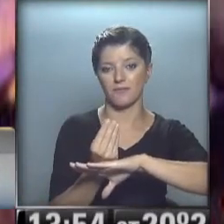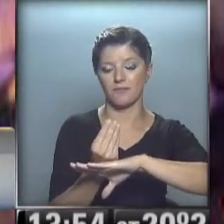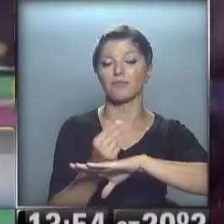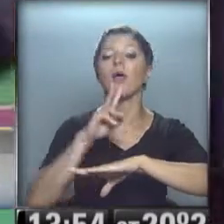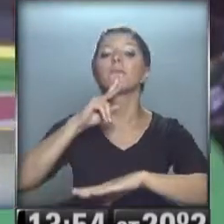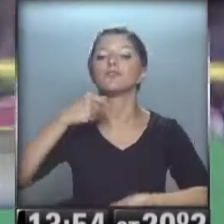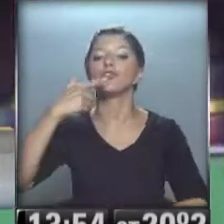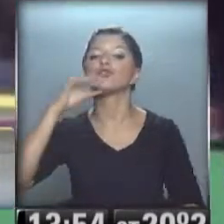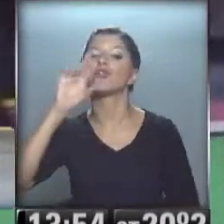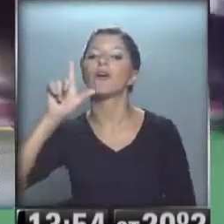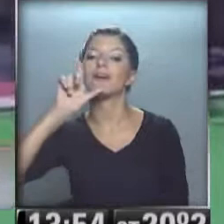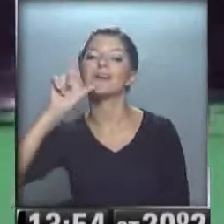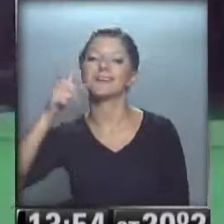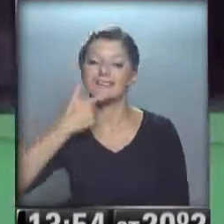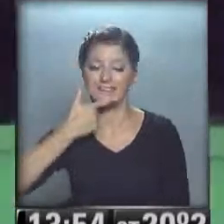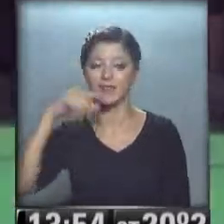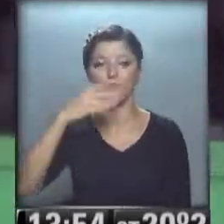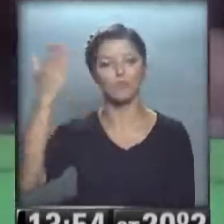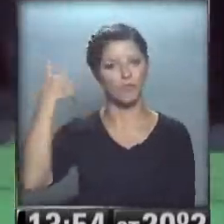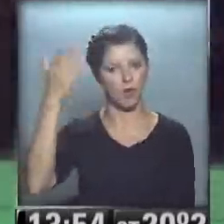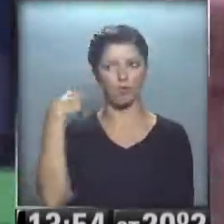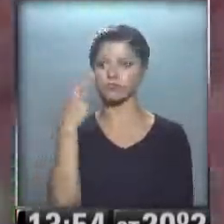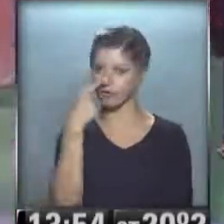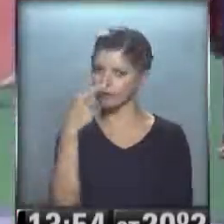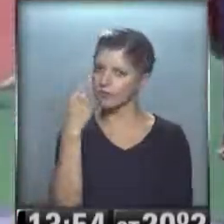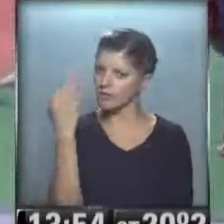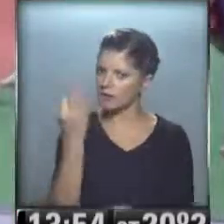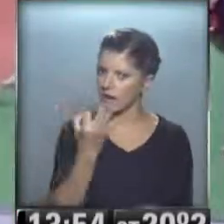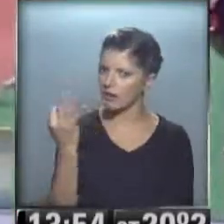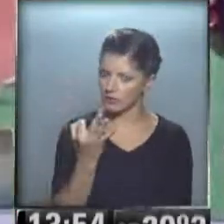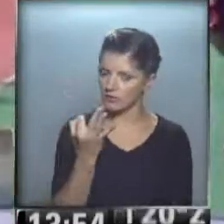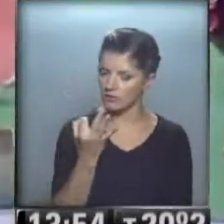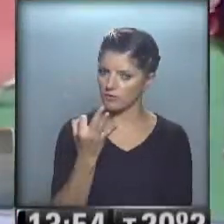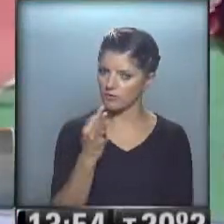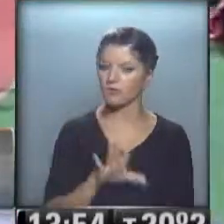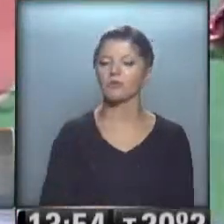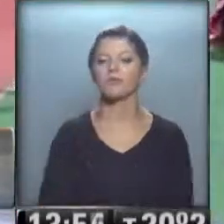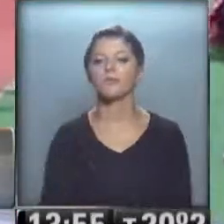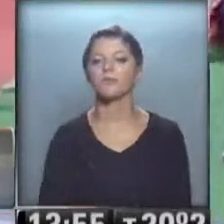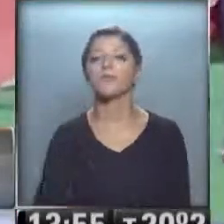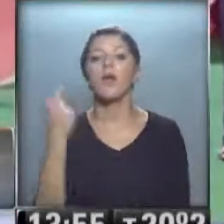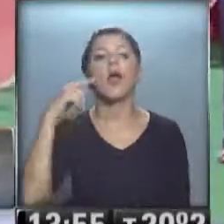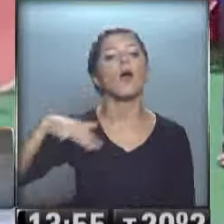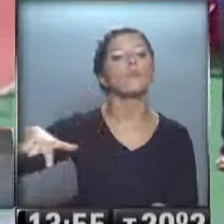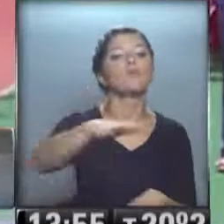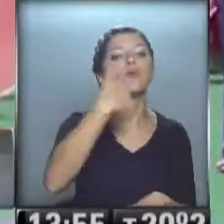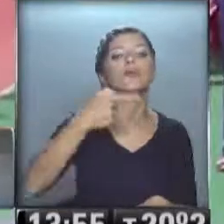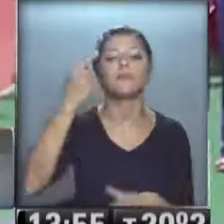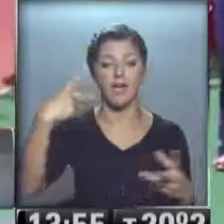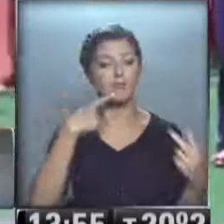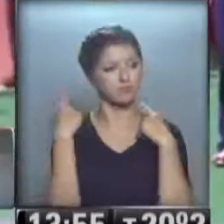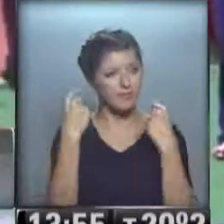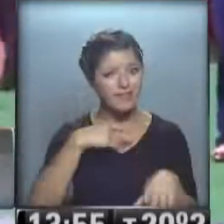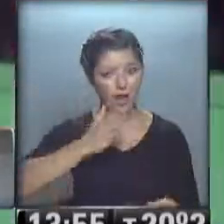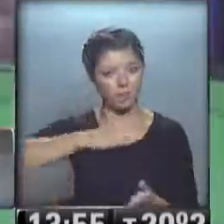Guillermo Solís. Un discurso muy interesante realmente el de Luis Guillermo Solís, diciéndole a la población que lo critiquen y que lo